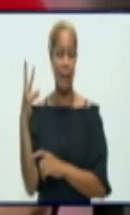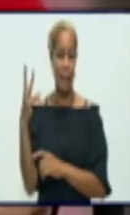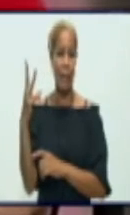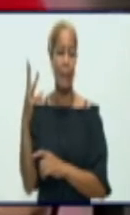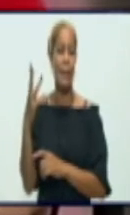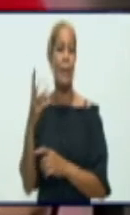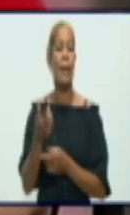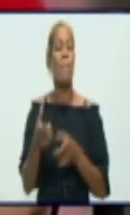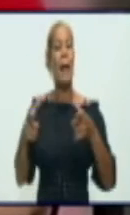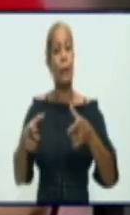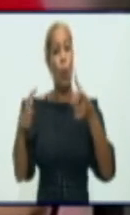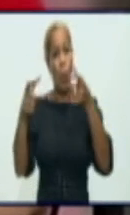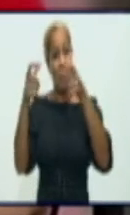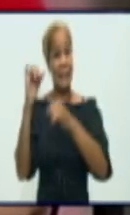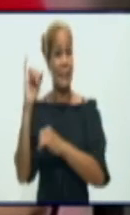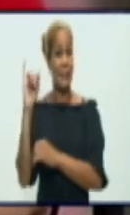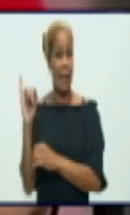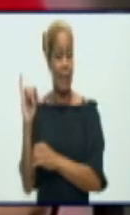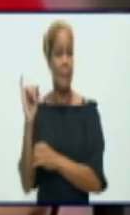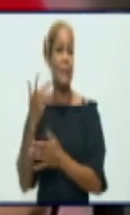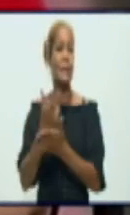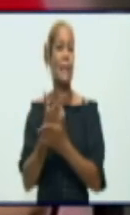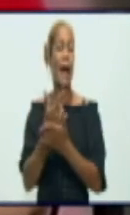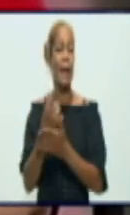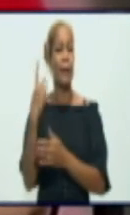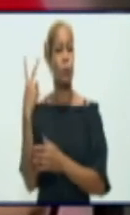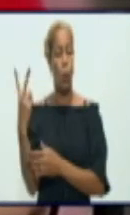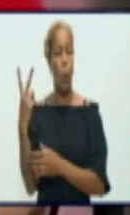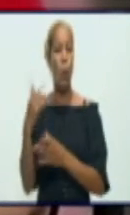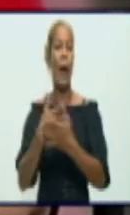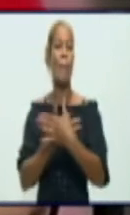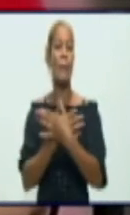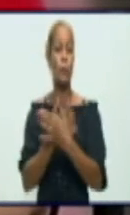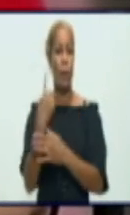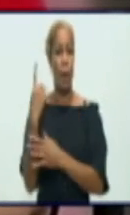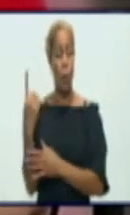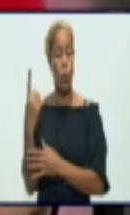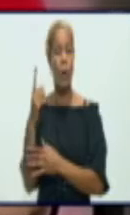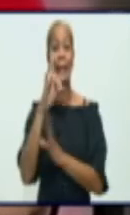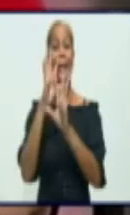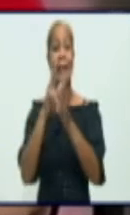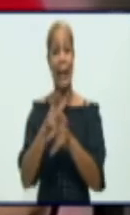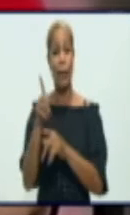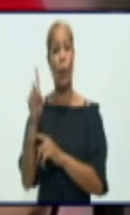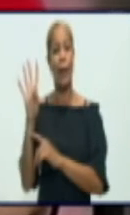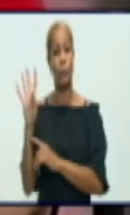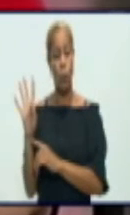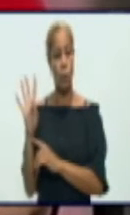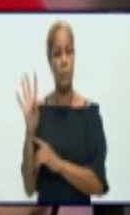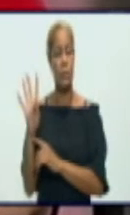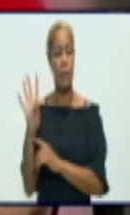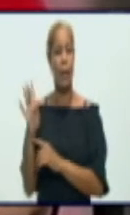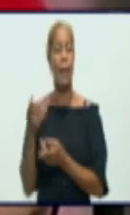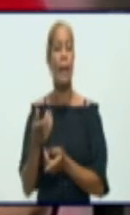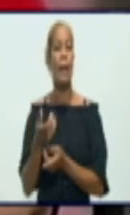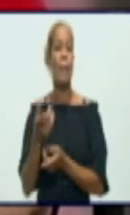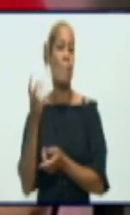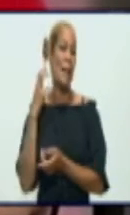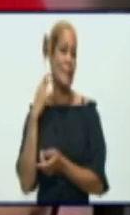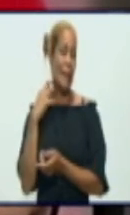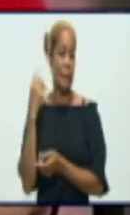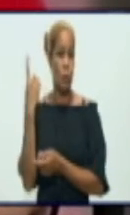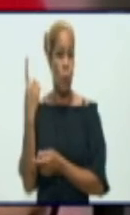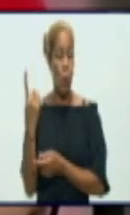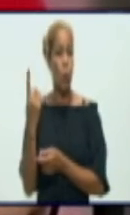4, Bartolomé Mazo 6, Yara 2, Campechuela 1, Niquero 14, Pilón 1, Manzanillo 13 y Guisa 3.